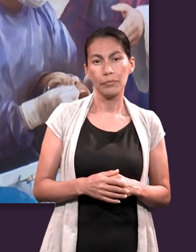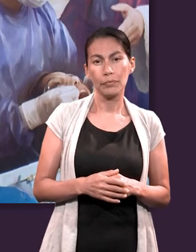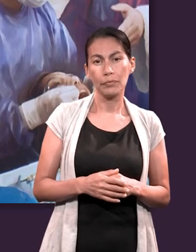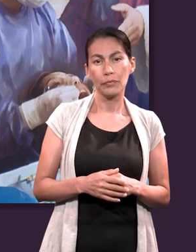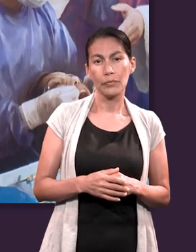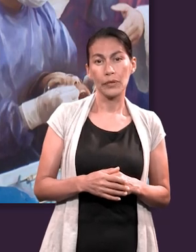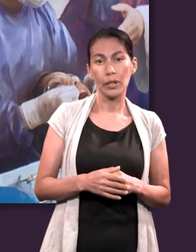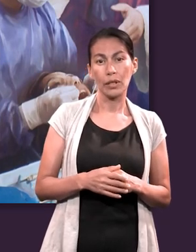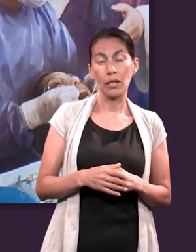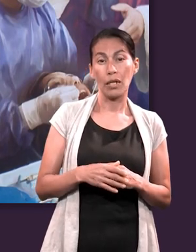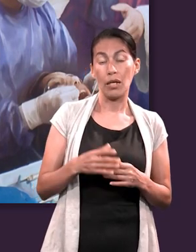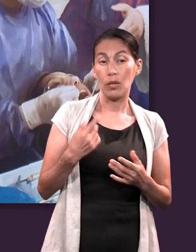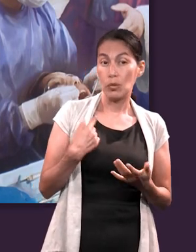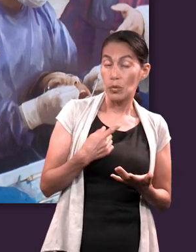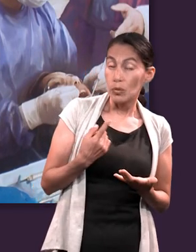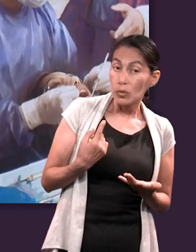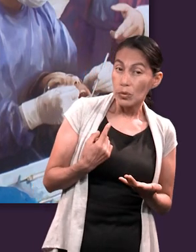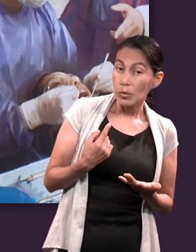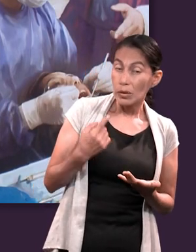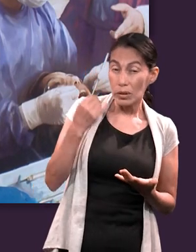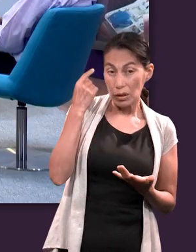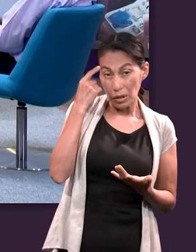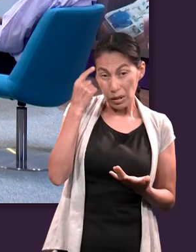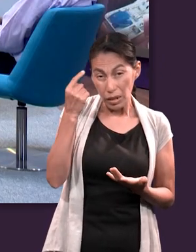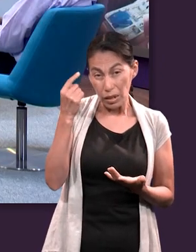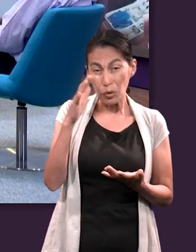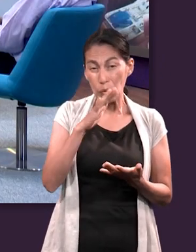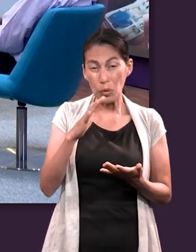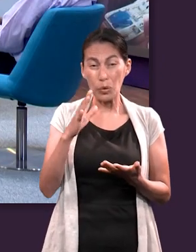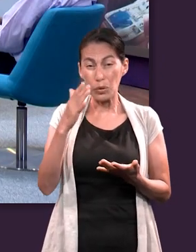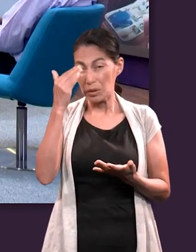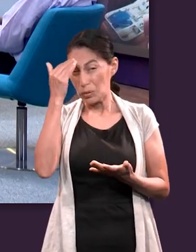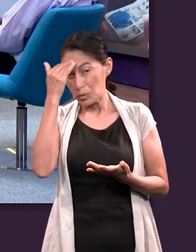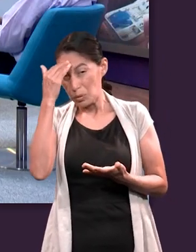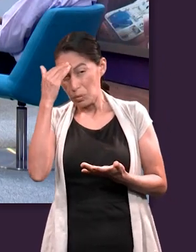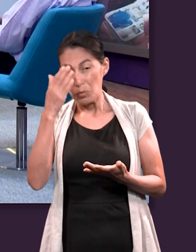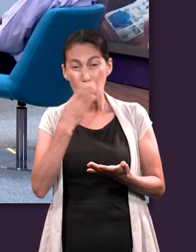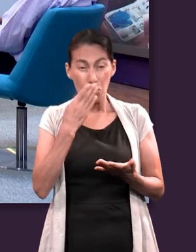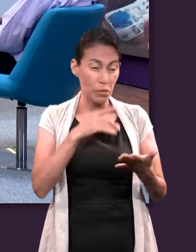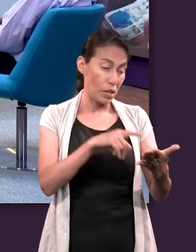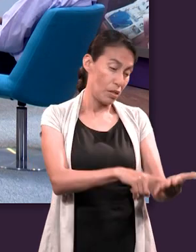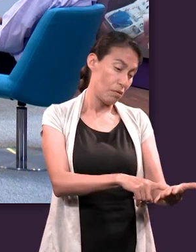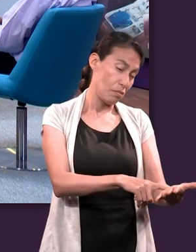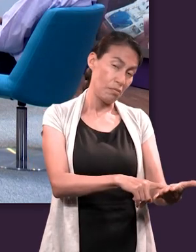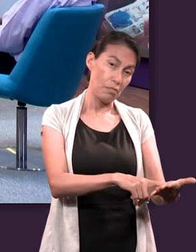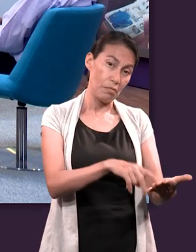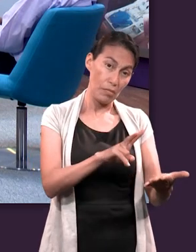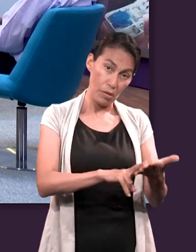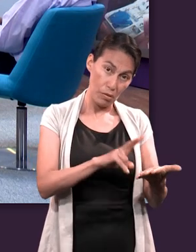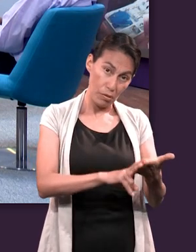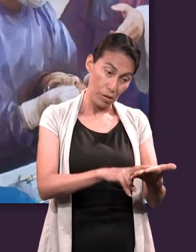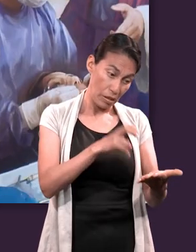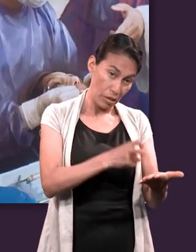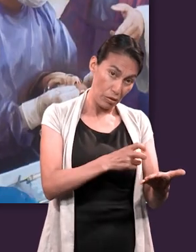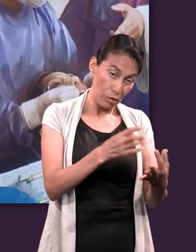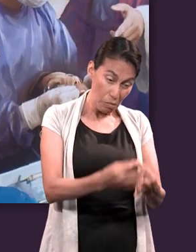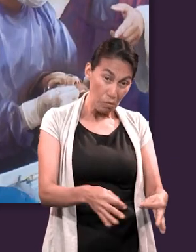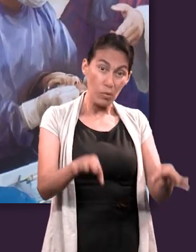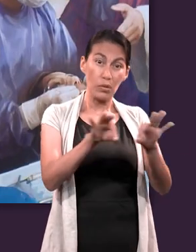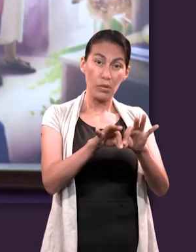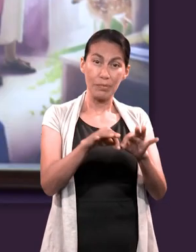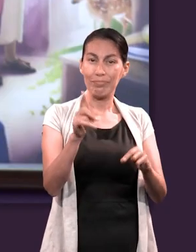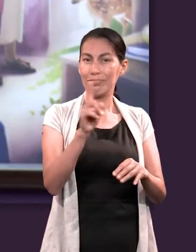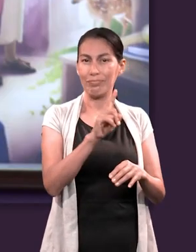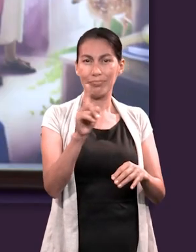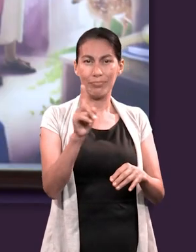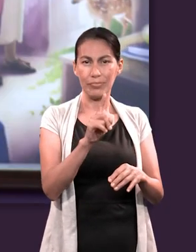aquellos principios incluso que Dios estableció desde hace mucho tiempo no son realmente tan importantes.